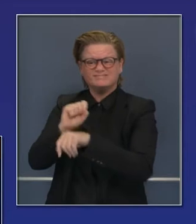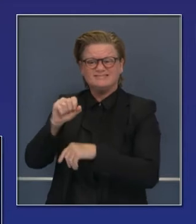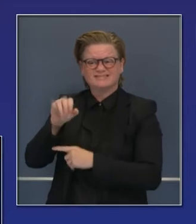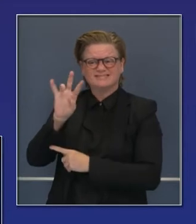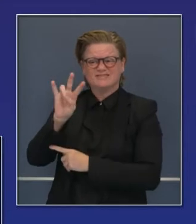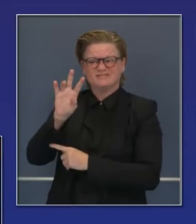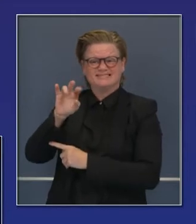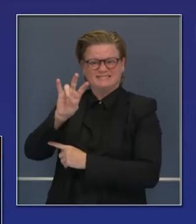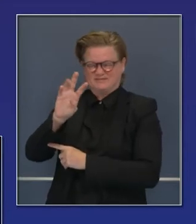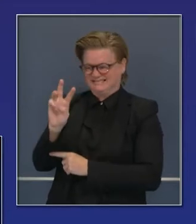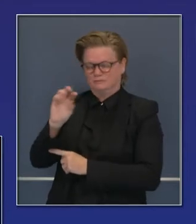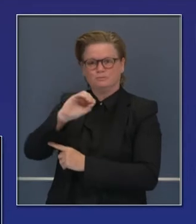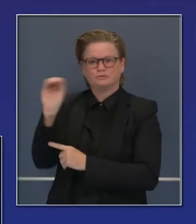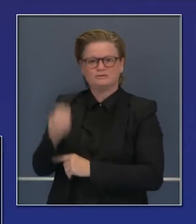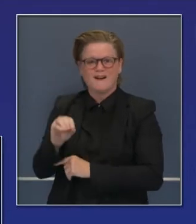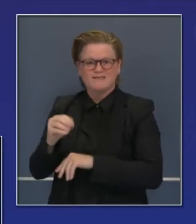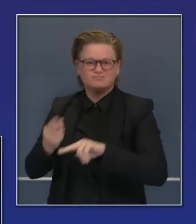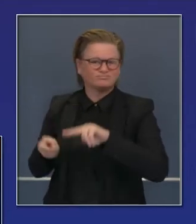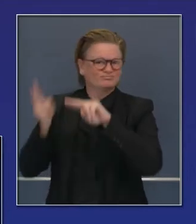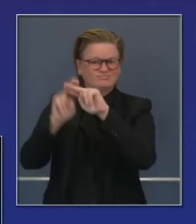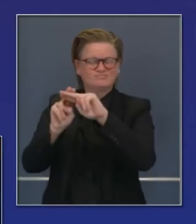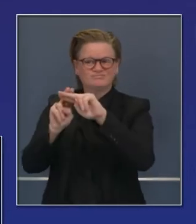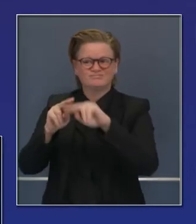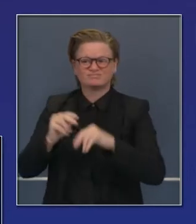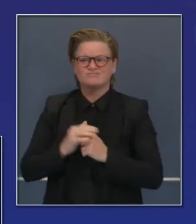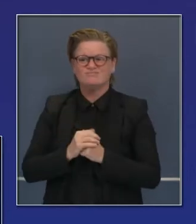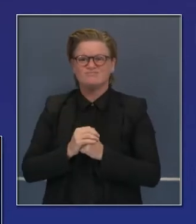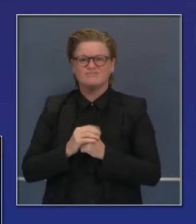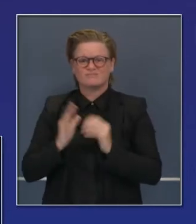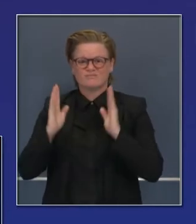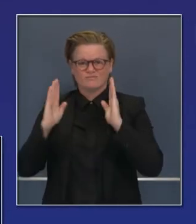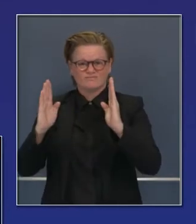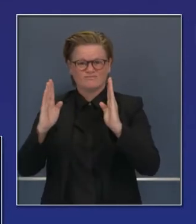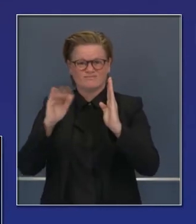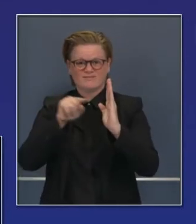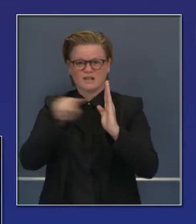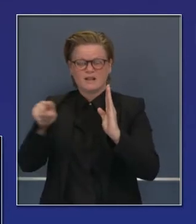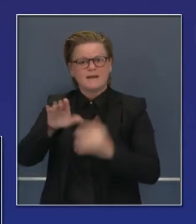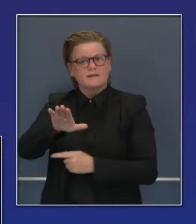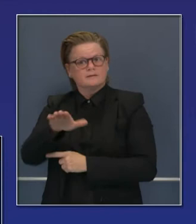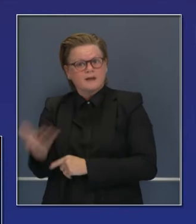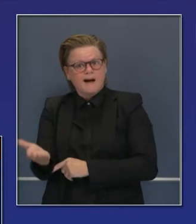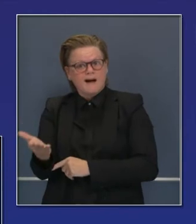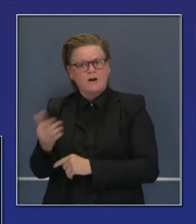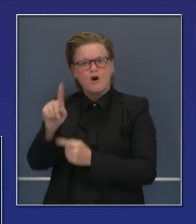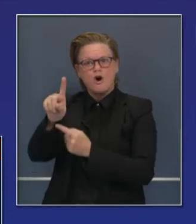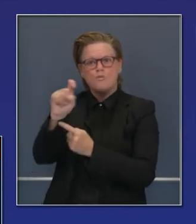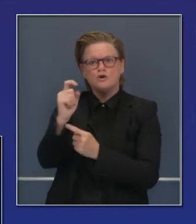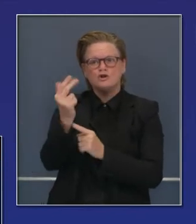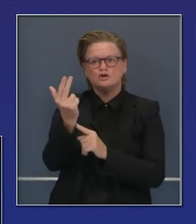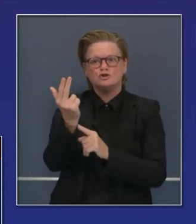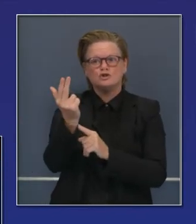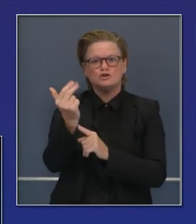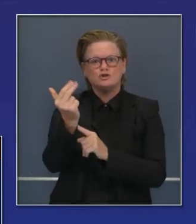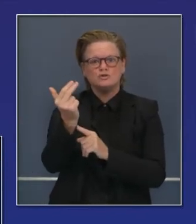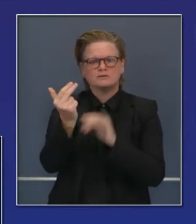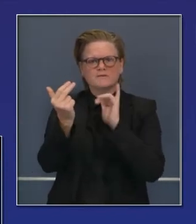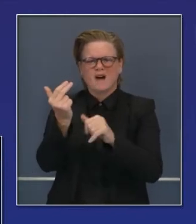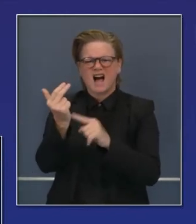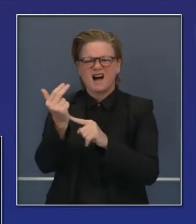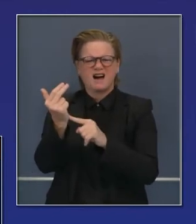a un aumento de 67% en ese mismo periodo de tiempo. Hemos visto el índice de muertes